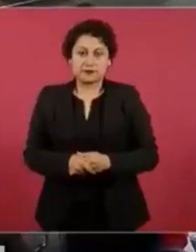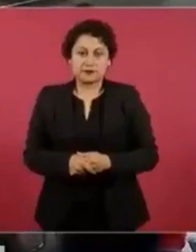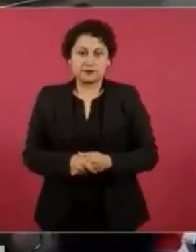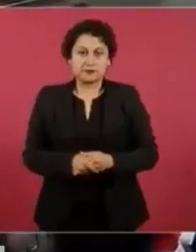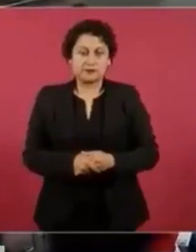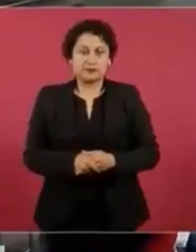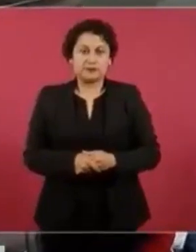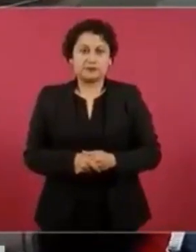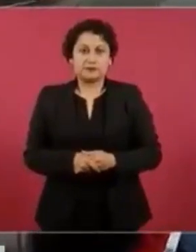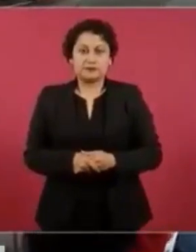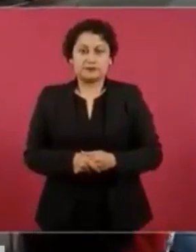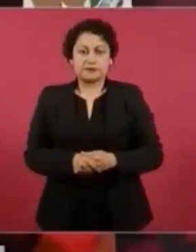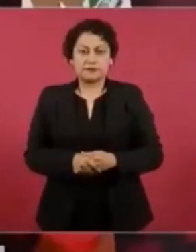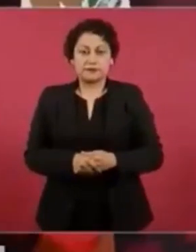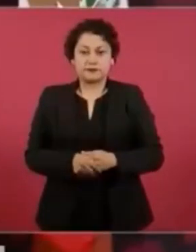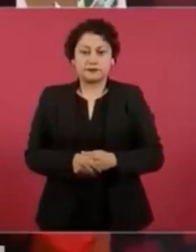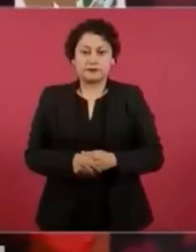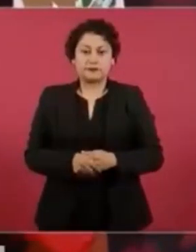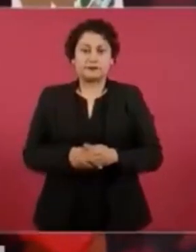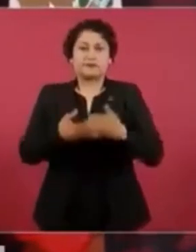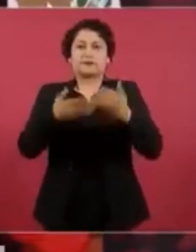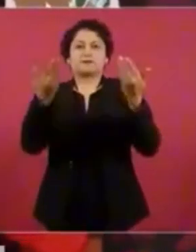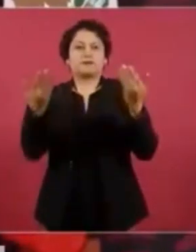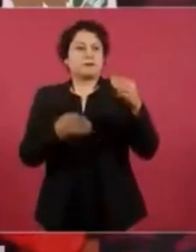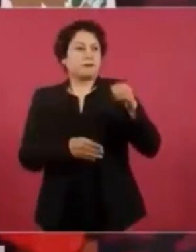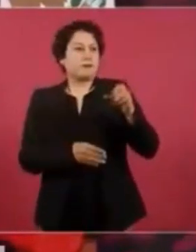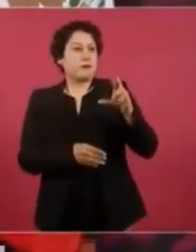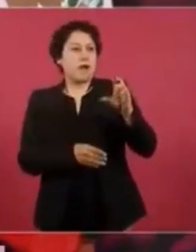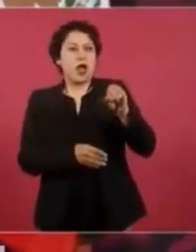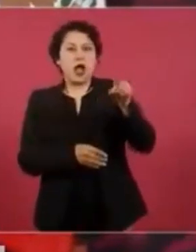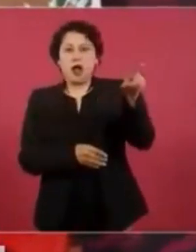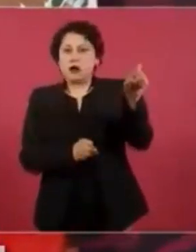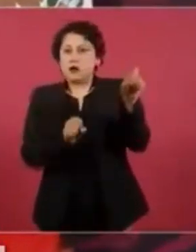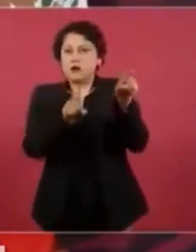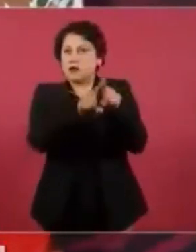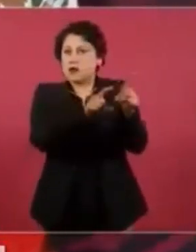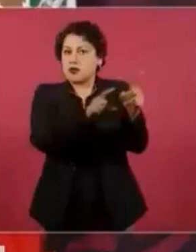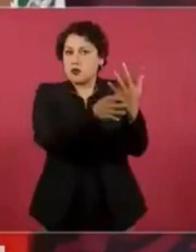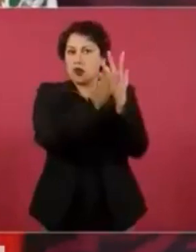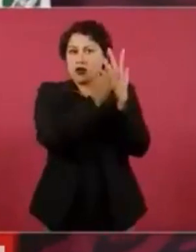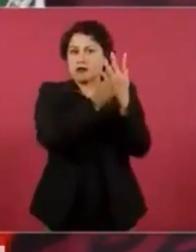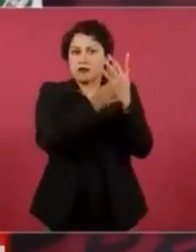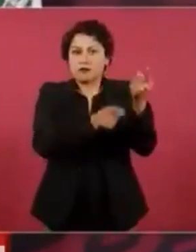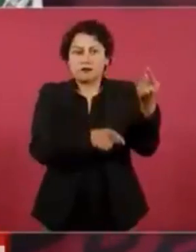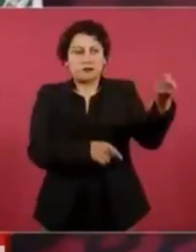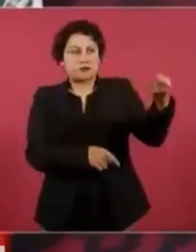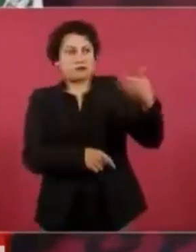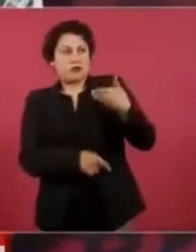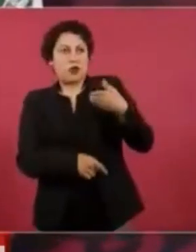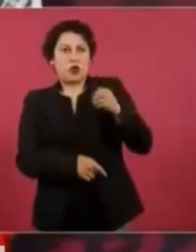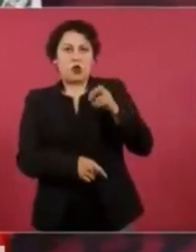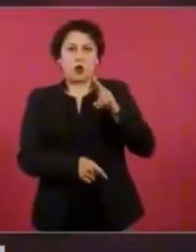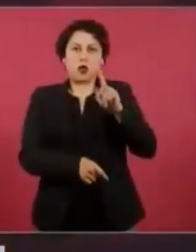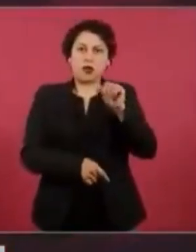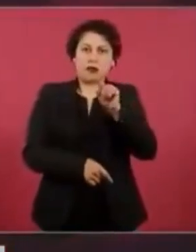Y hasta Marco ya dice que soy Díaz Ordaz Y